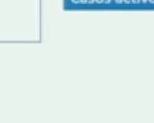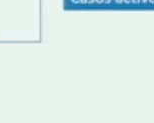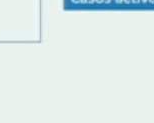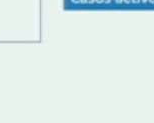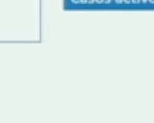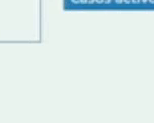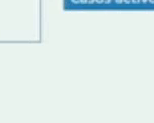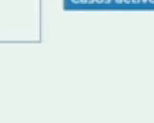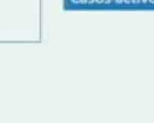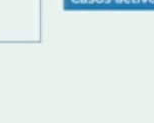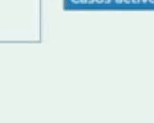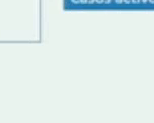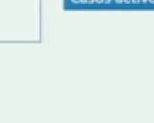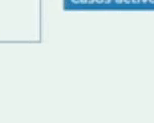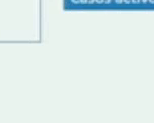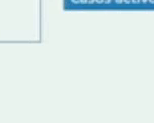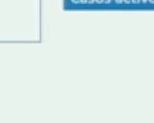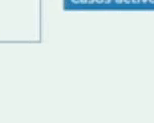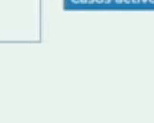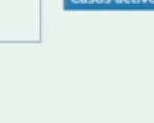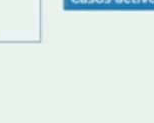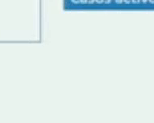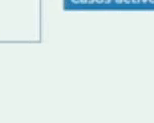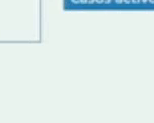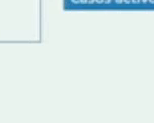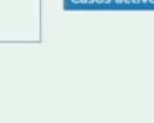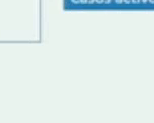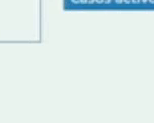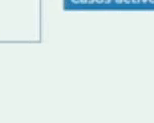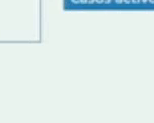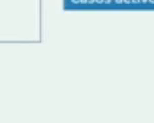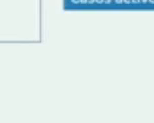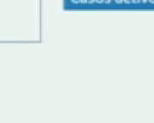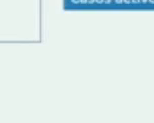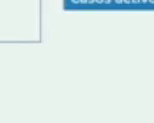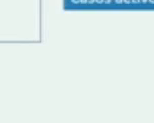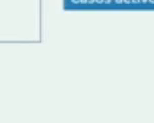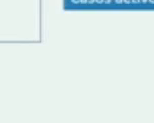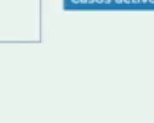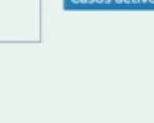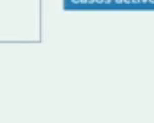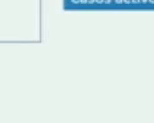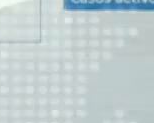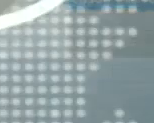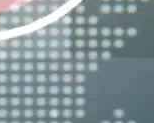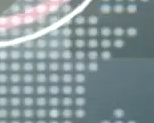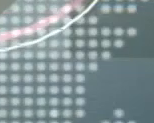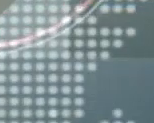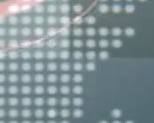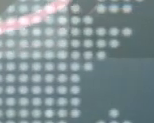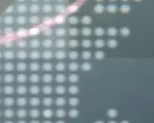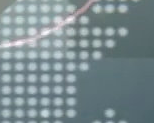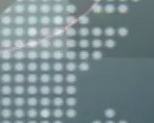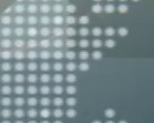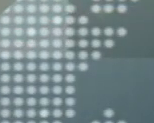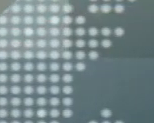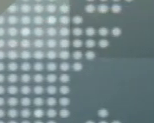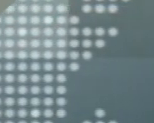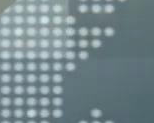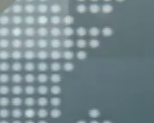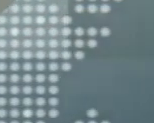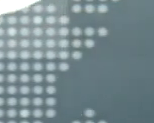por la acción del COVID-19. Es importante que el pueblo de Venezuela sepa